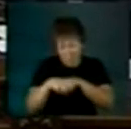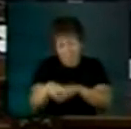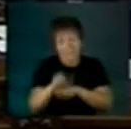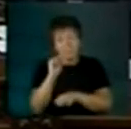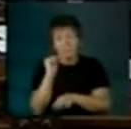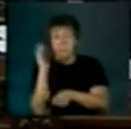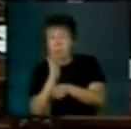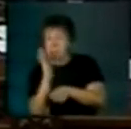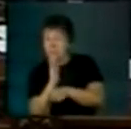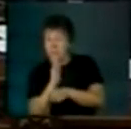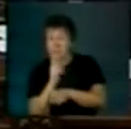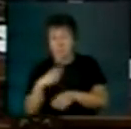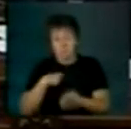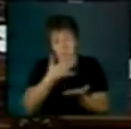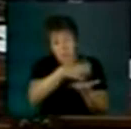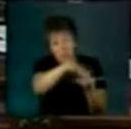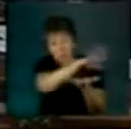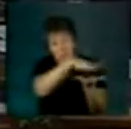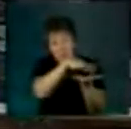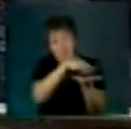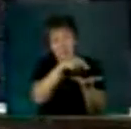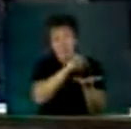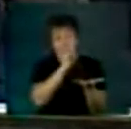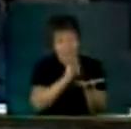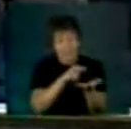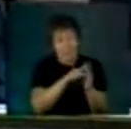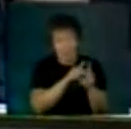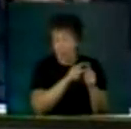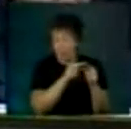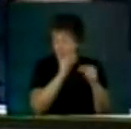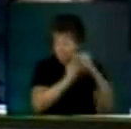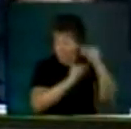amenazas asociadas al uso intensivo